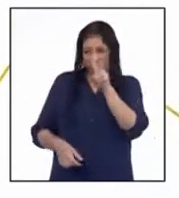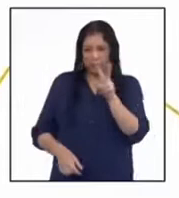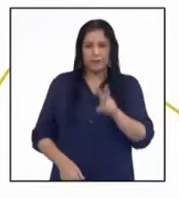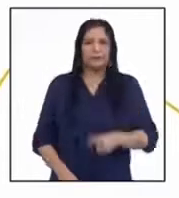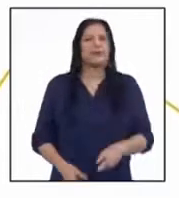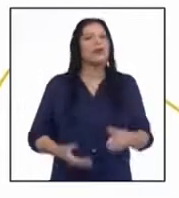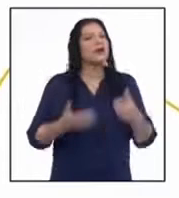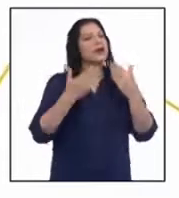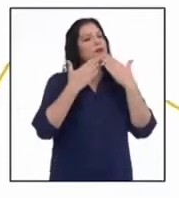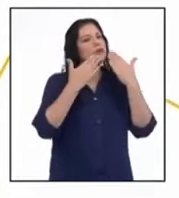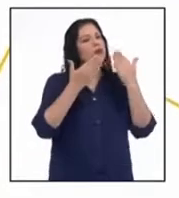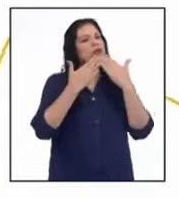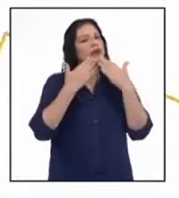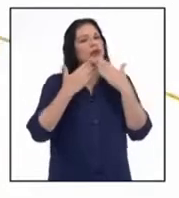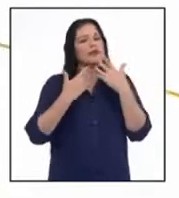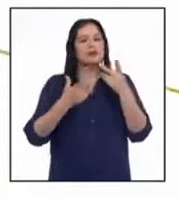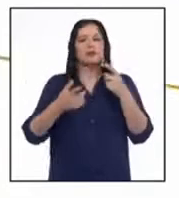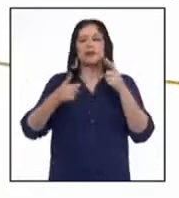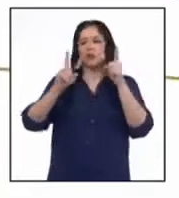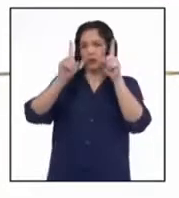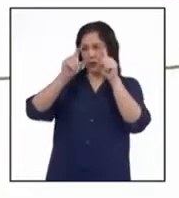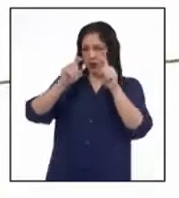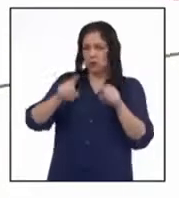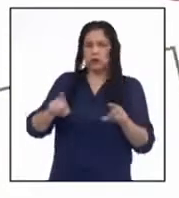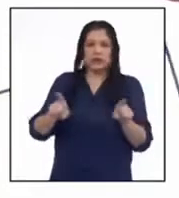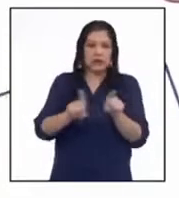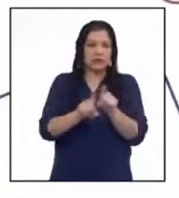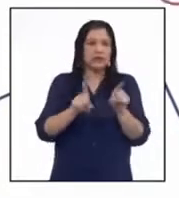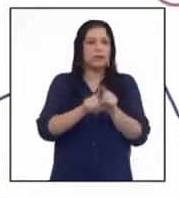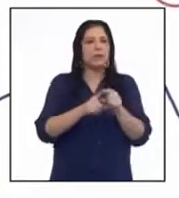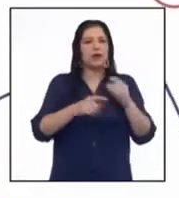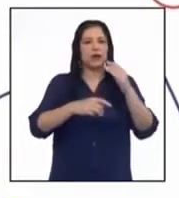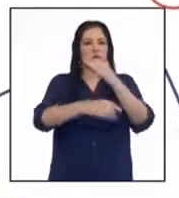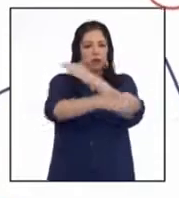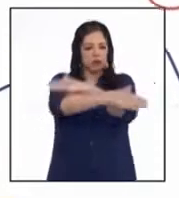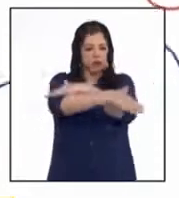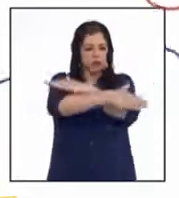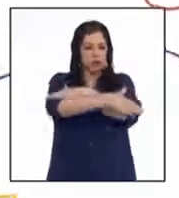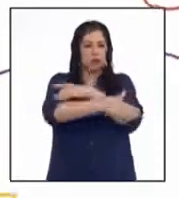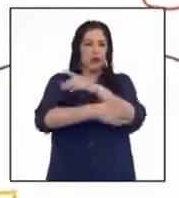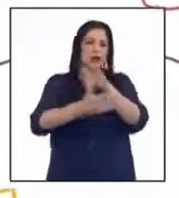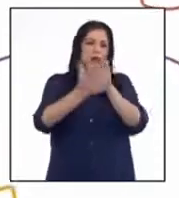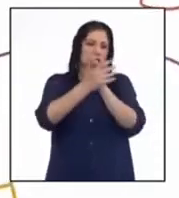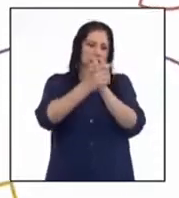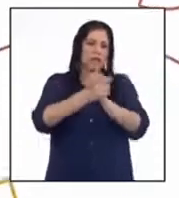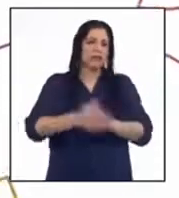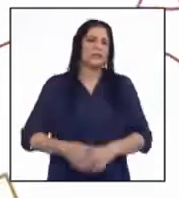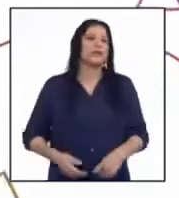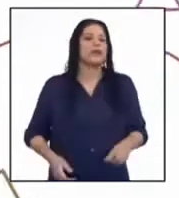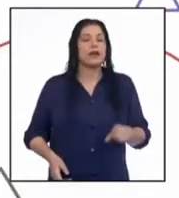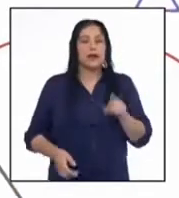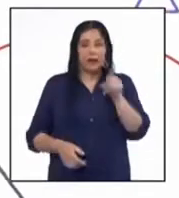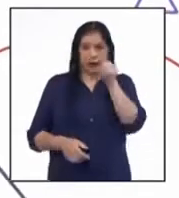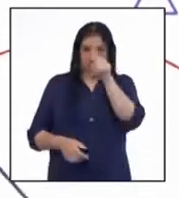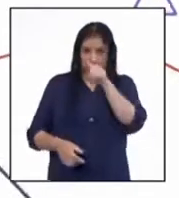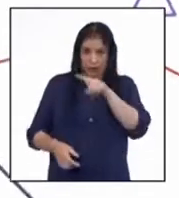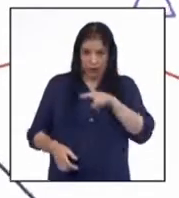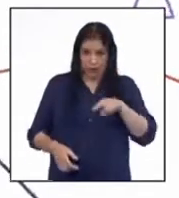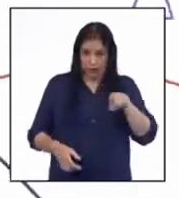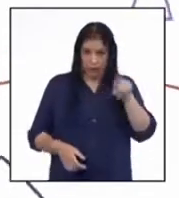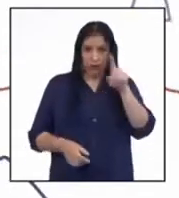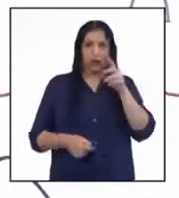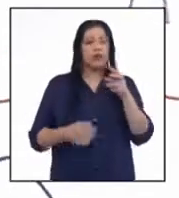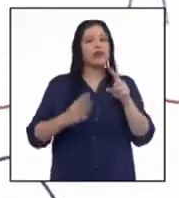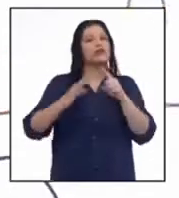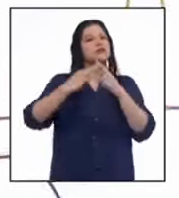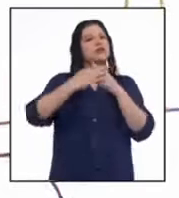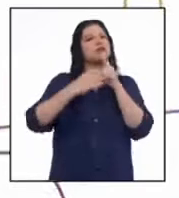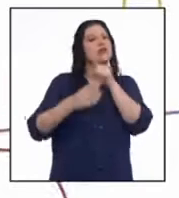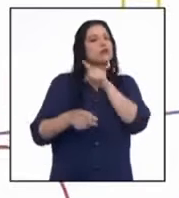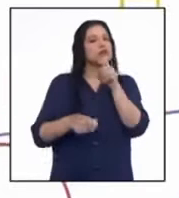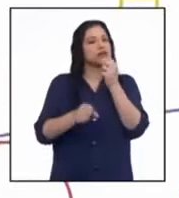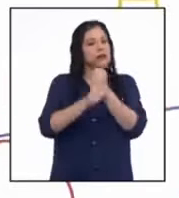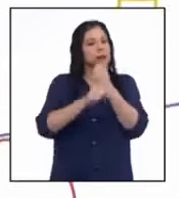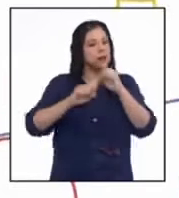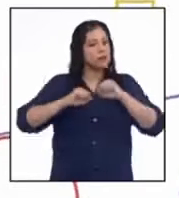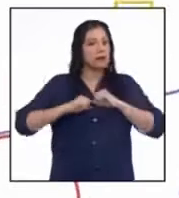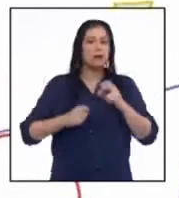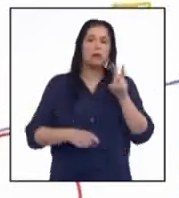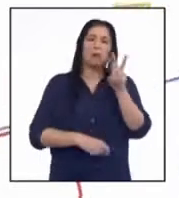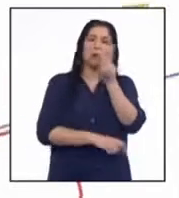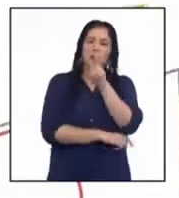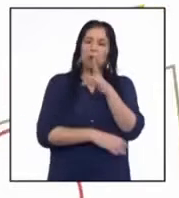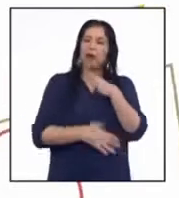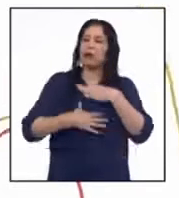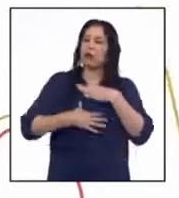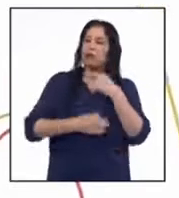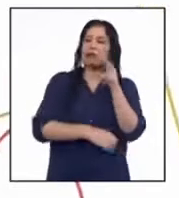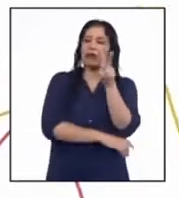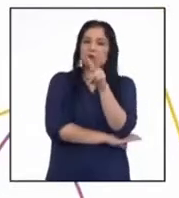Muchas gracias Olenka por tu consulta y también un saludo a tu compañera. El gráfico radial de la situación que trabajaron es muy